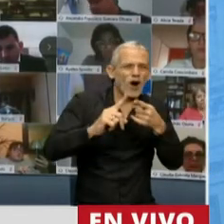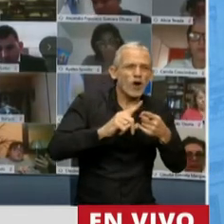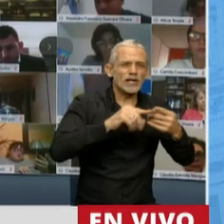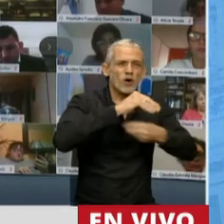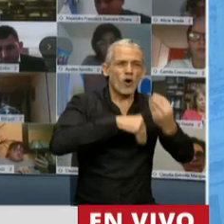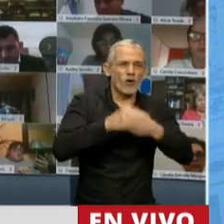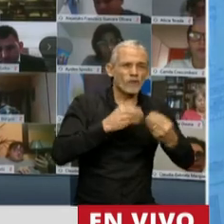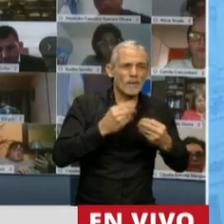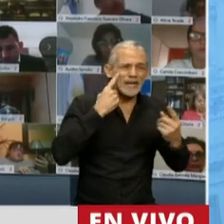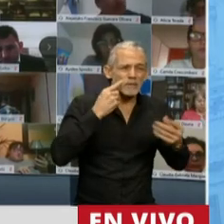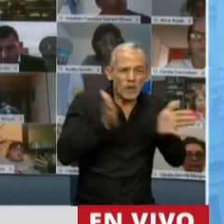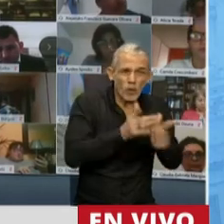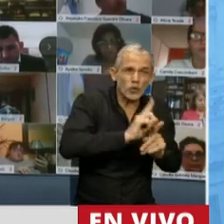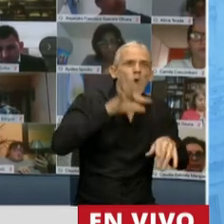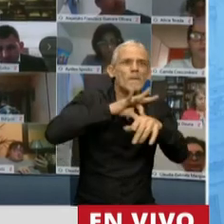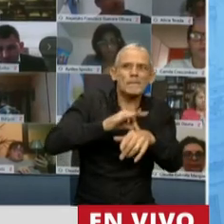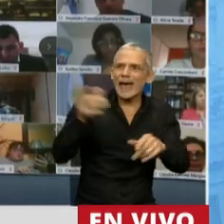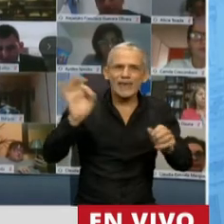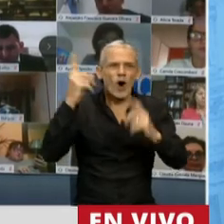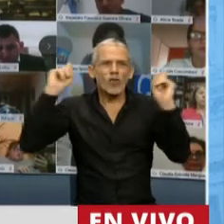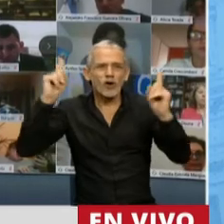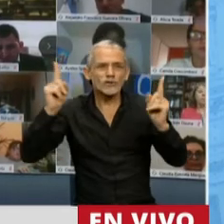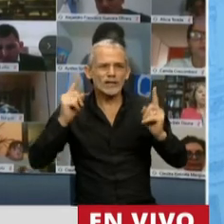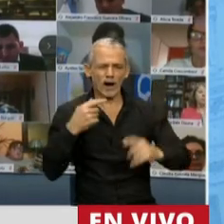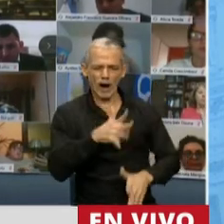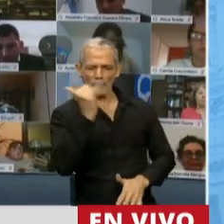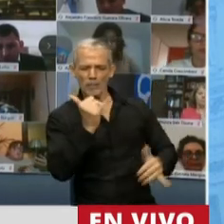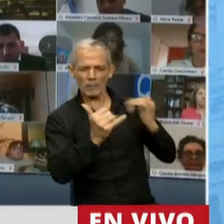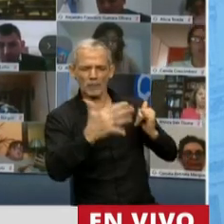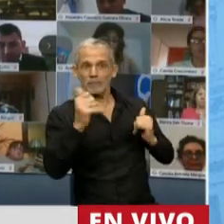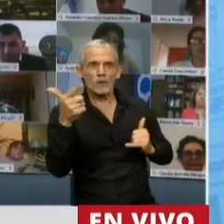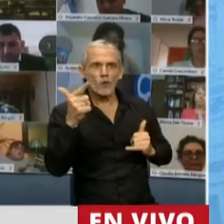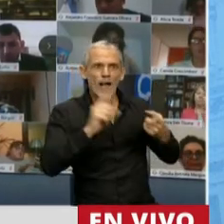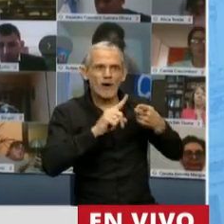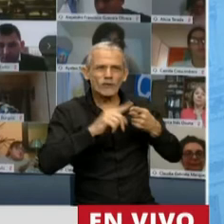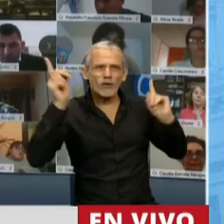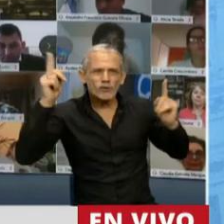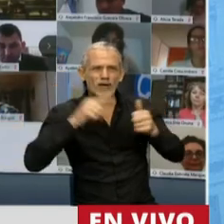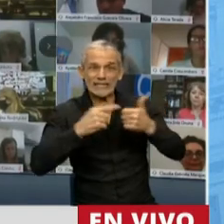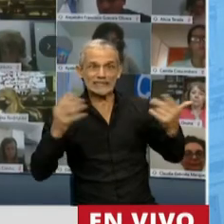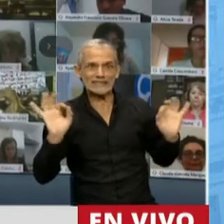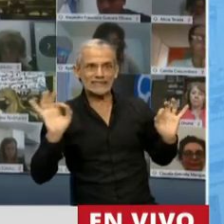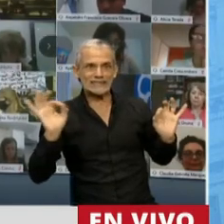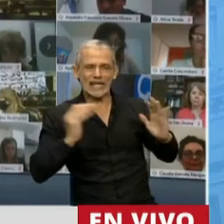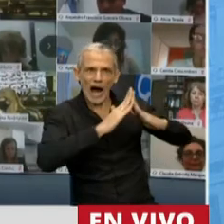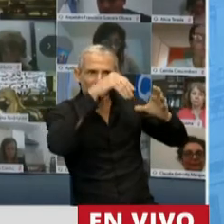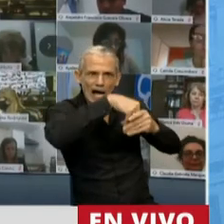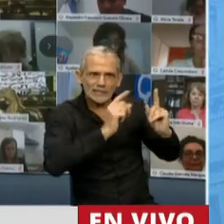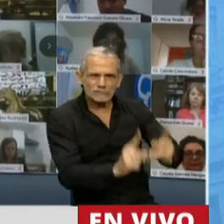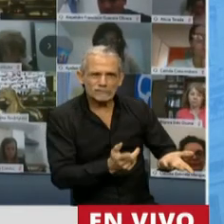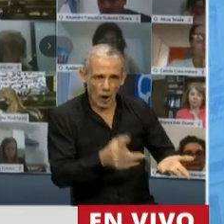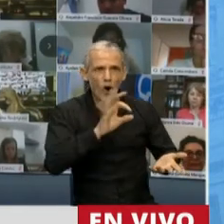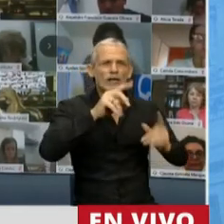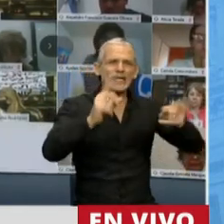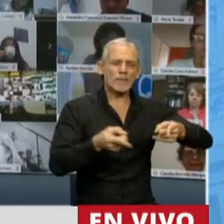con familiares no convivientes o con médicos o docentes que pueden advertir esa circunstancia, sino también los niños que se encuentran bajo